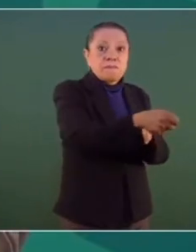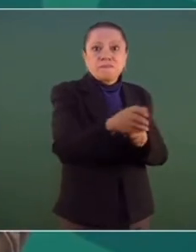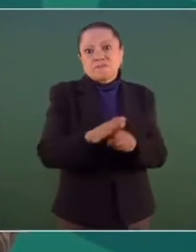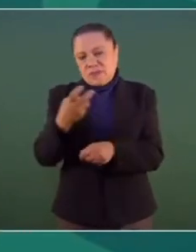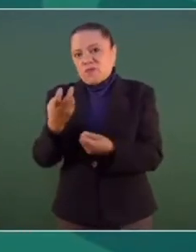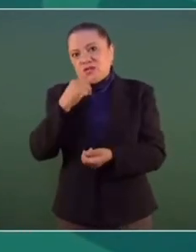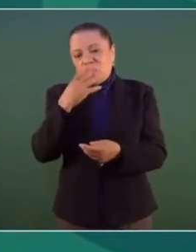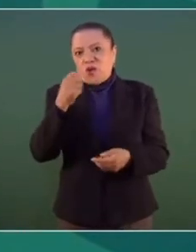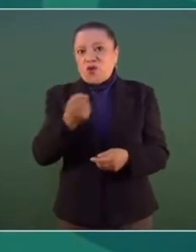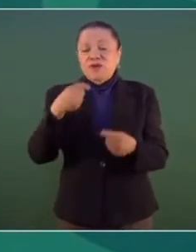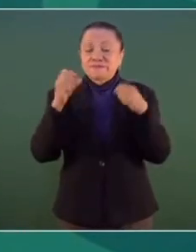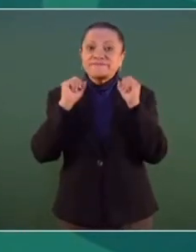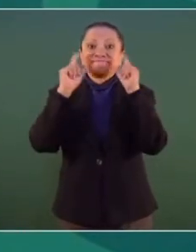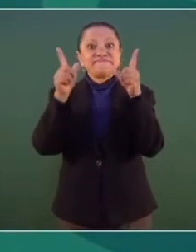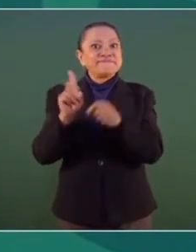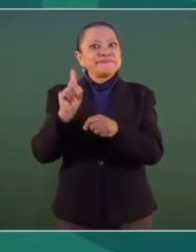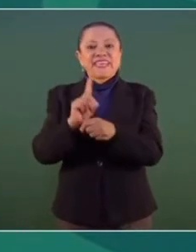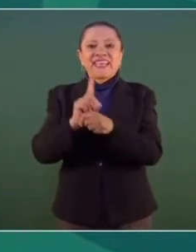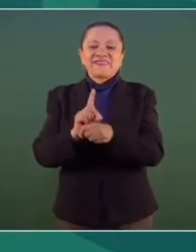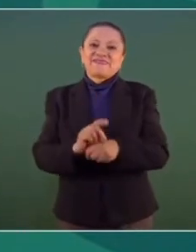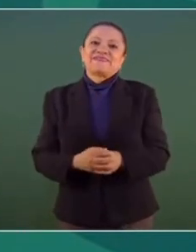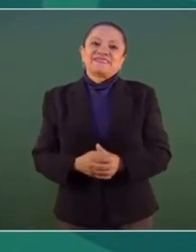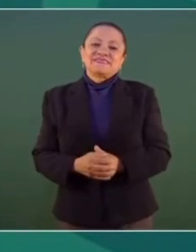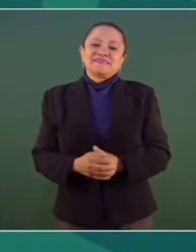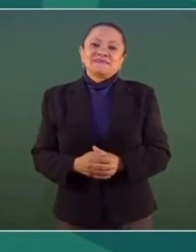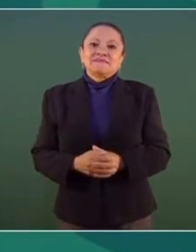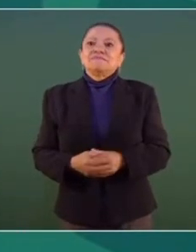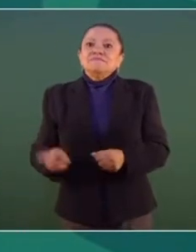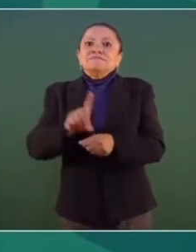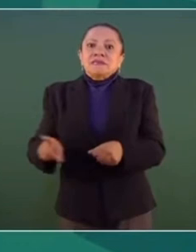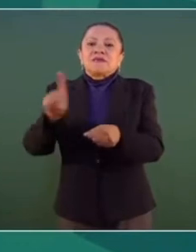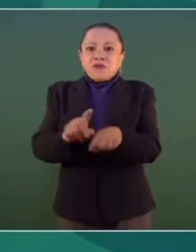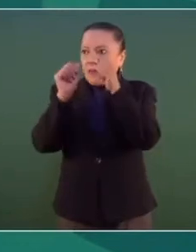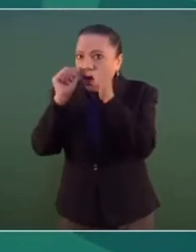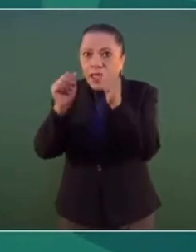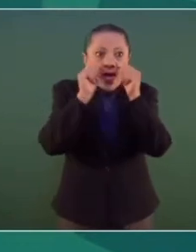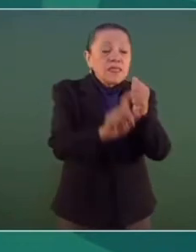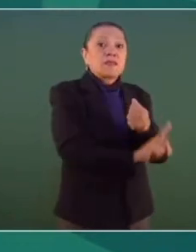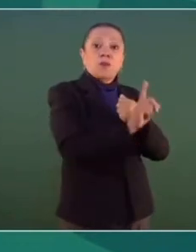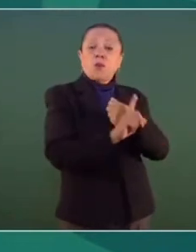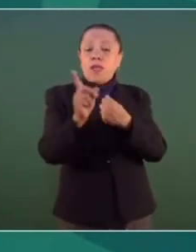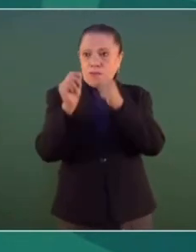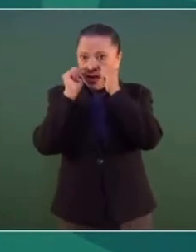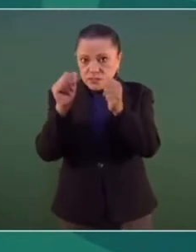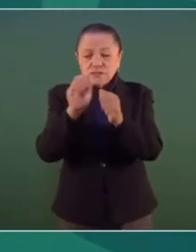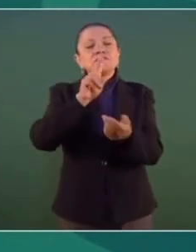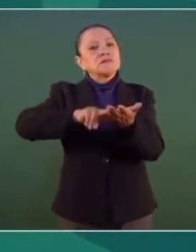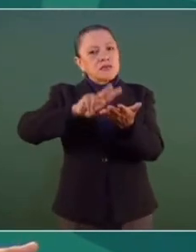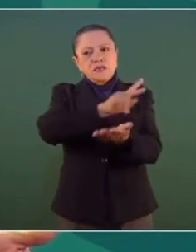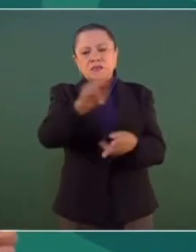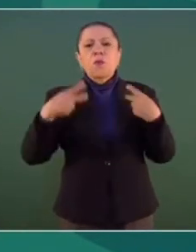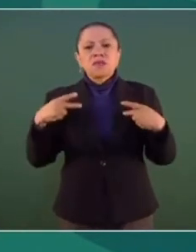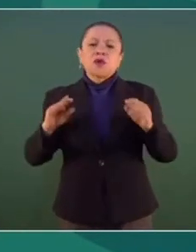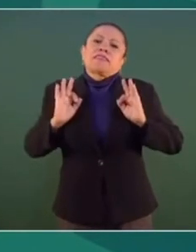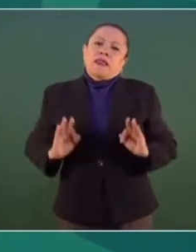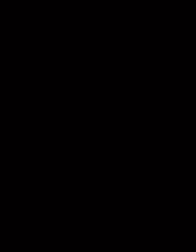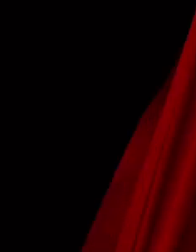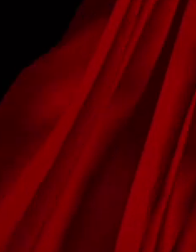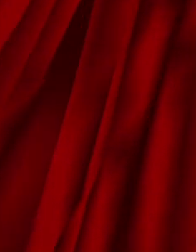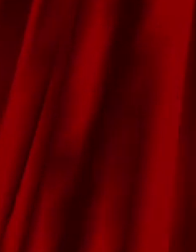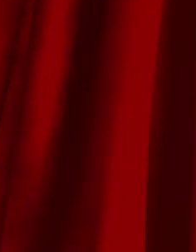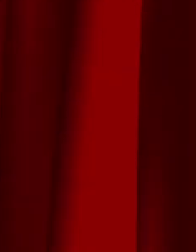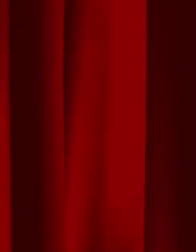estar todos los días atendiendo los problemas y garantizándole a la gente la tranquilidad, la paz, que es nuestro trabajo.